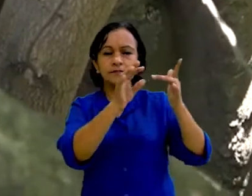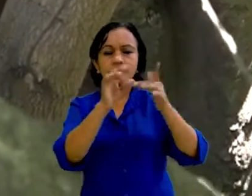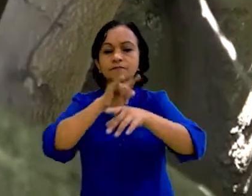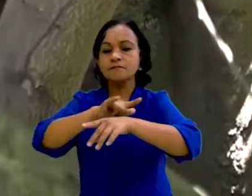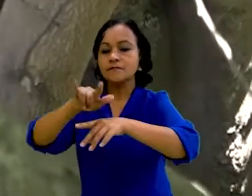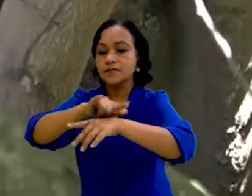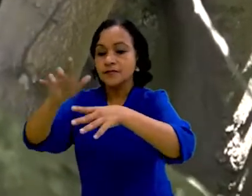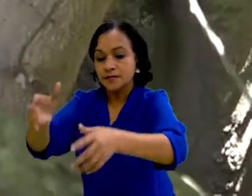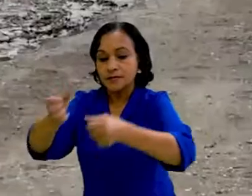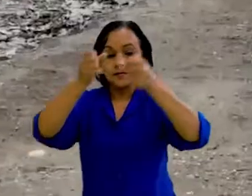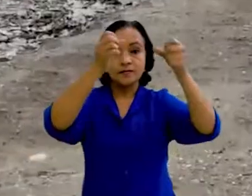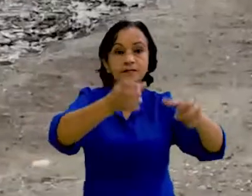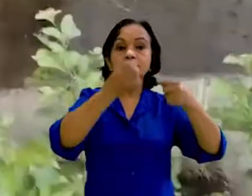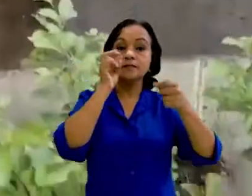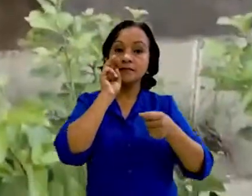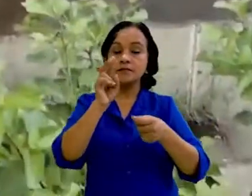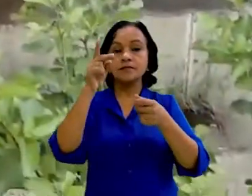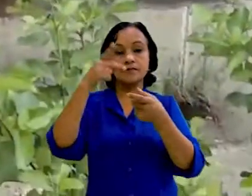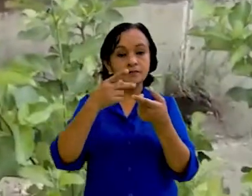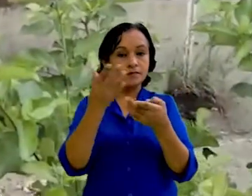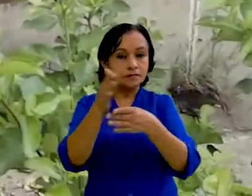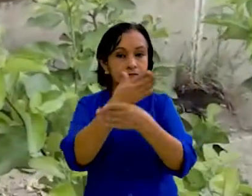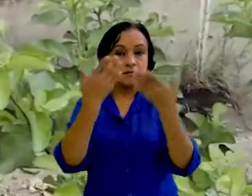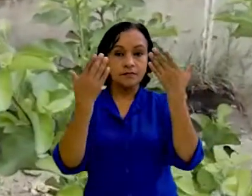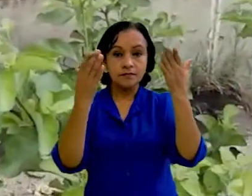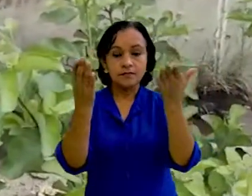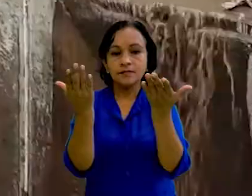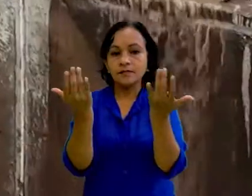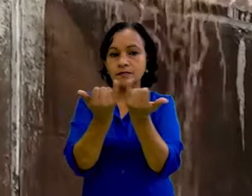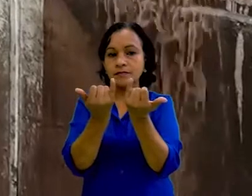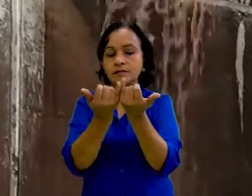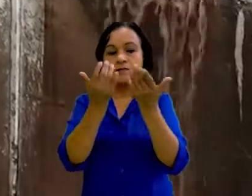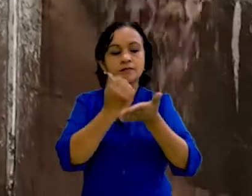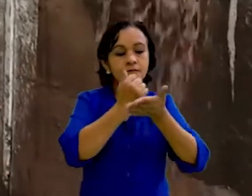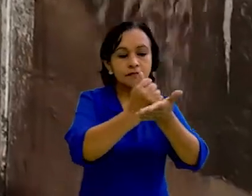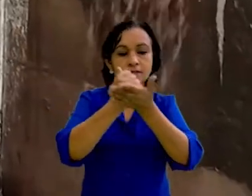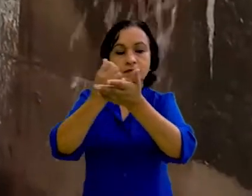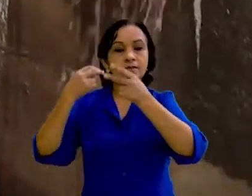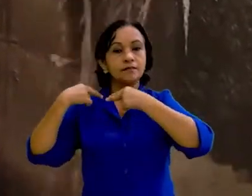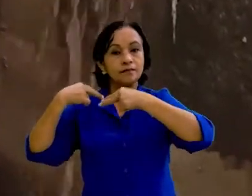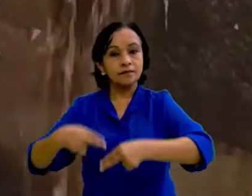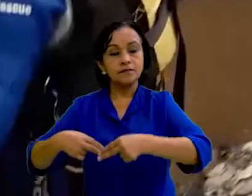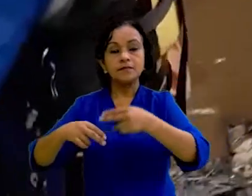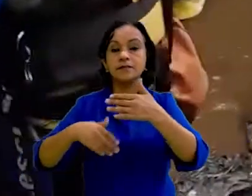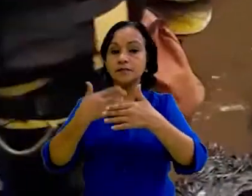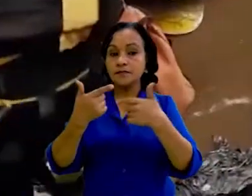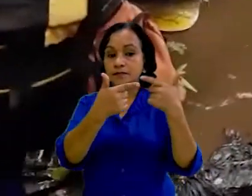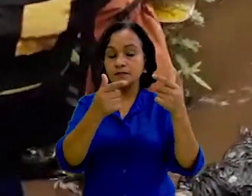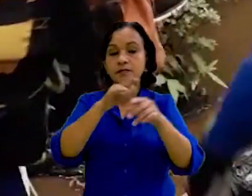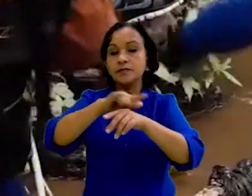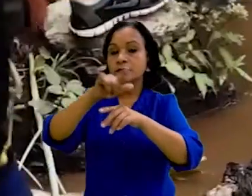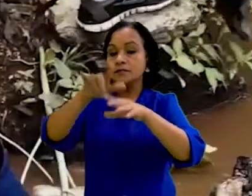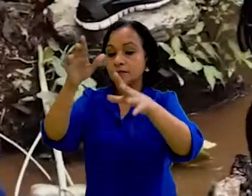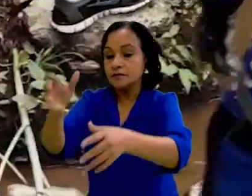búsqueda y rescate. Se pusieron a prueba los protocolos, procedimientos y los instrumentos para la asistencia humanitaria y el esfuerzo común de equipos